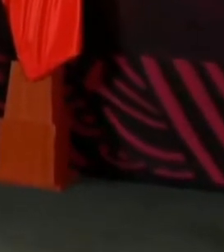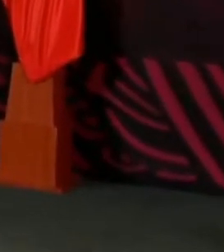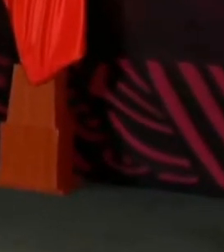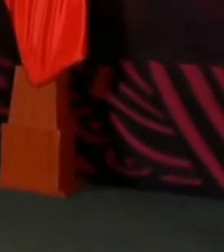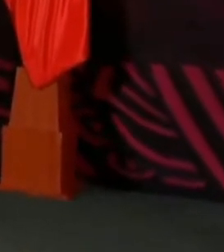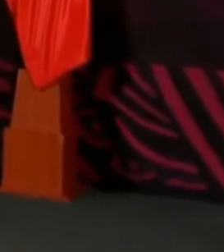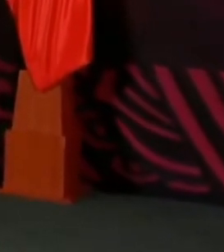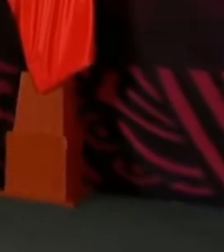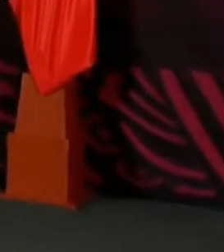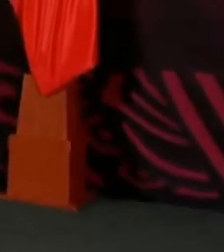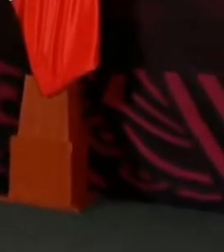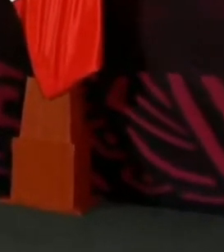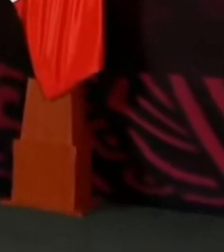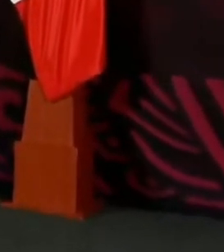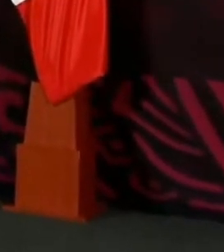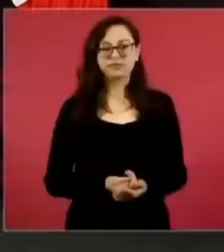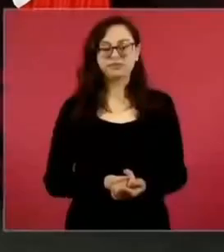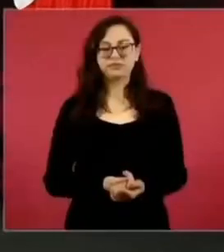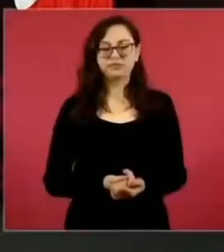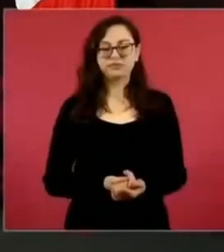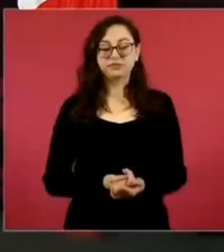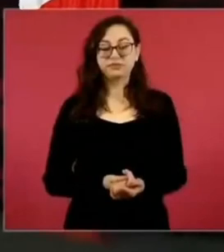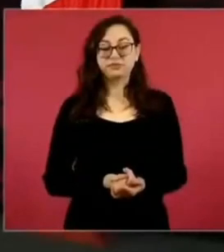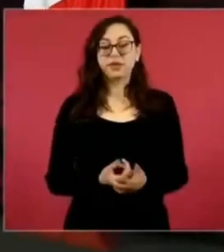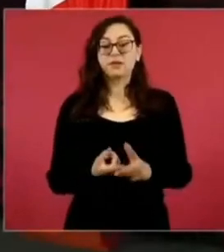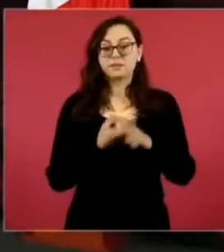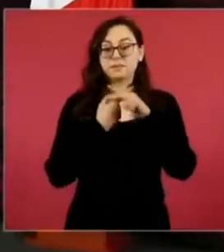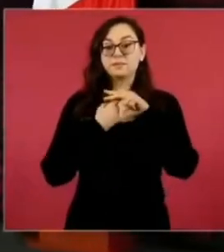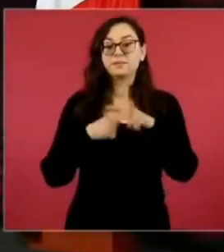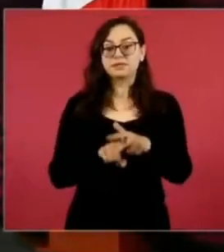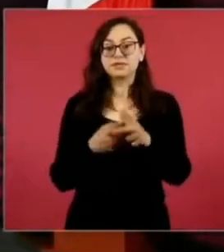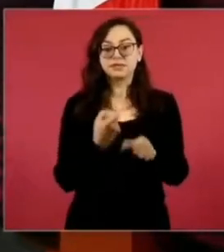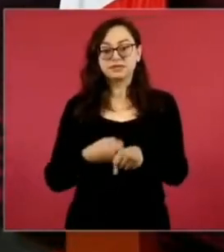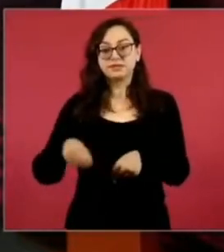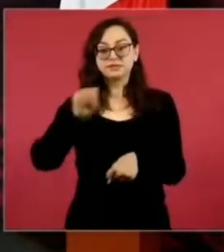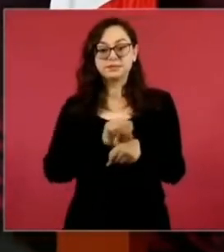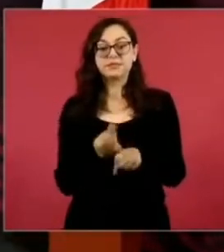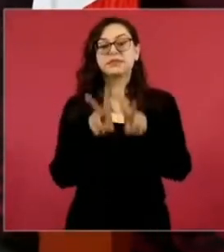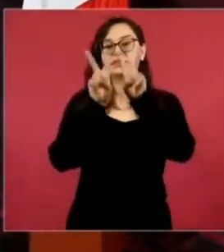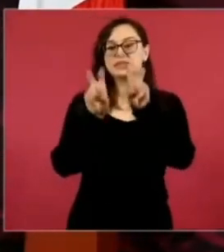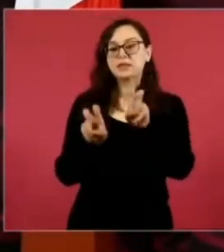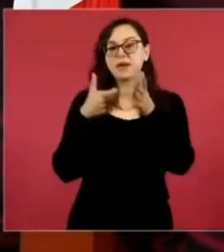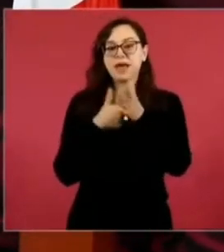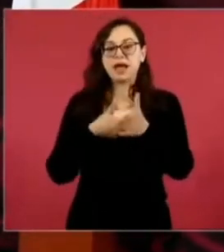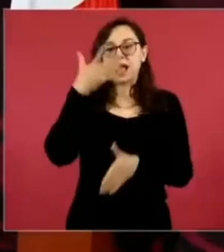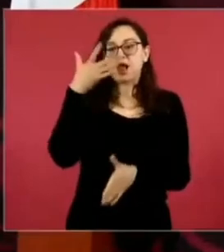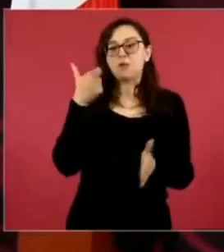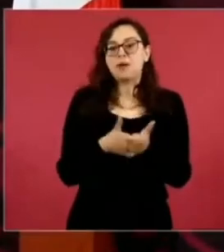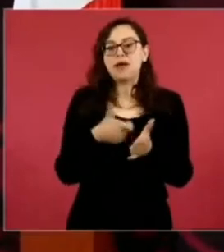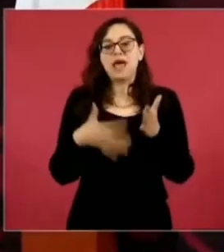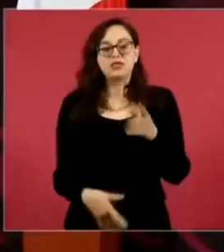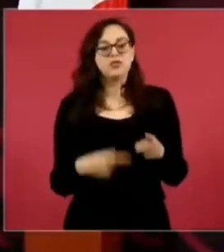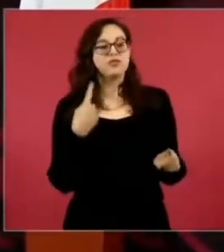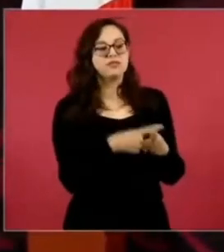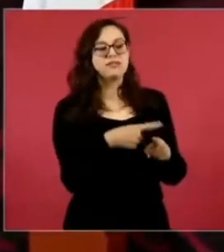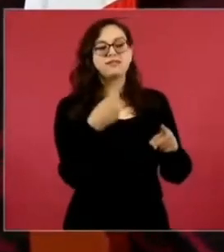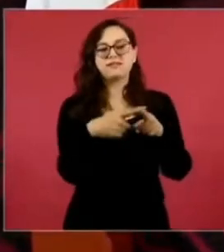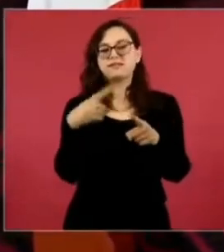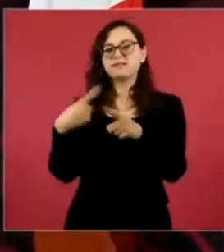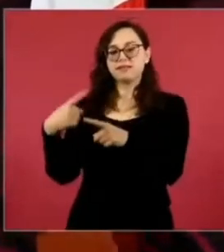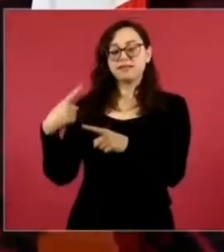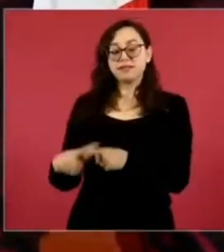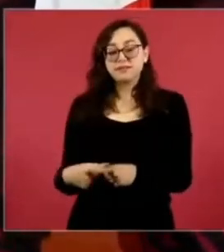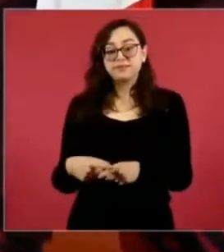y luego vamos a tener comunicación